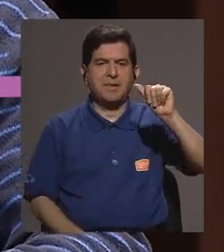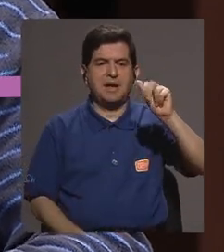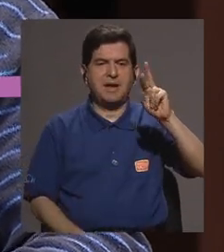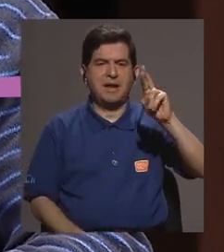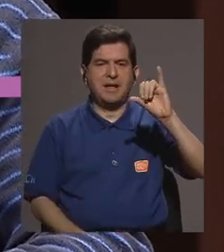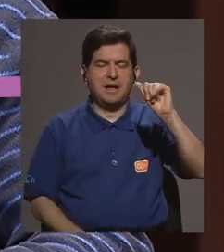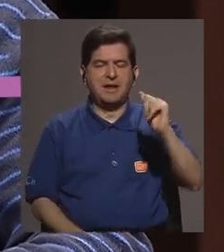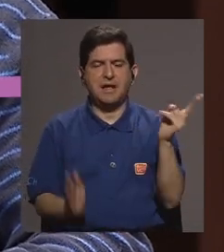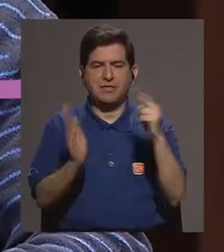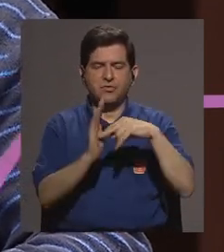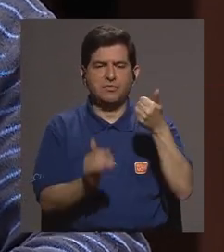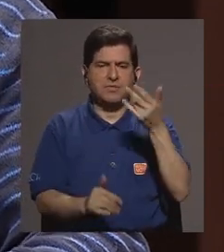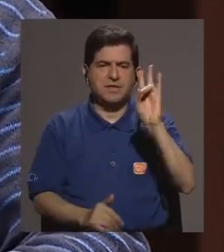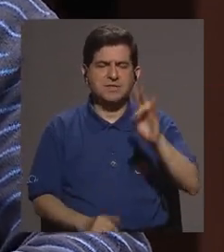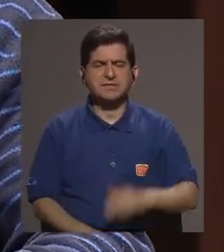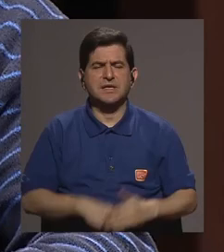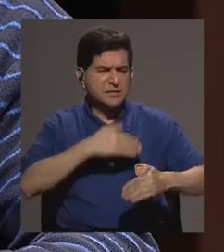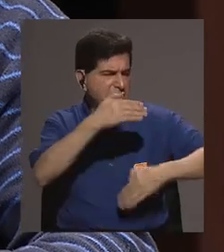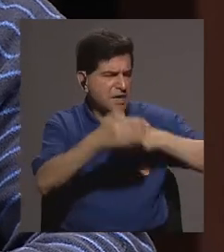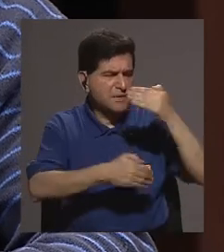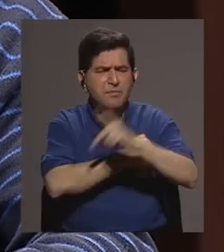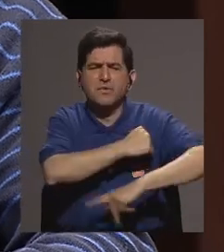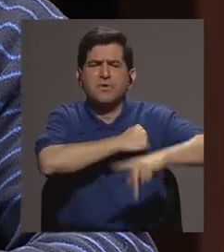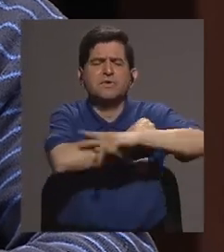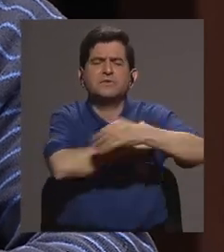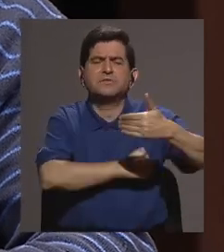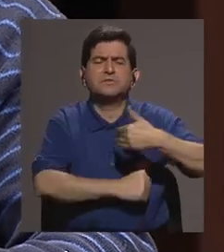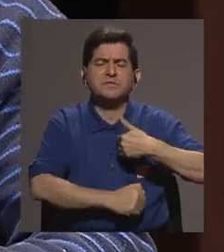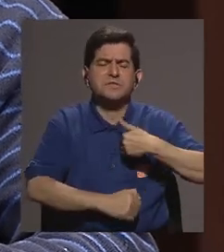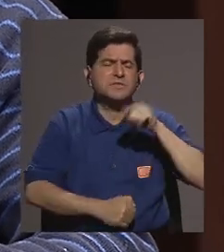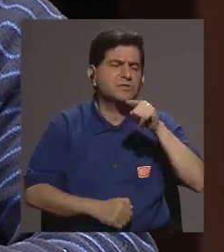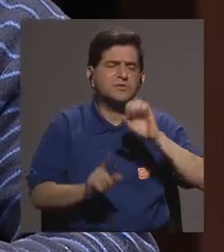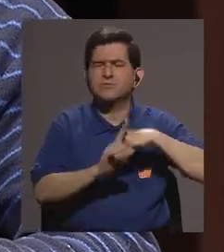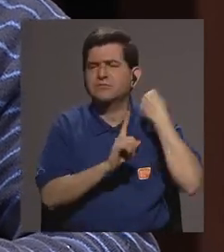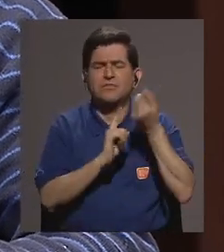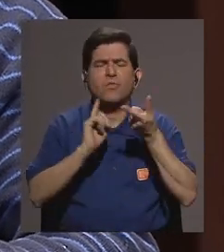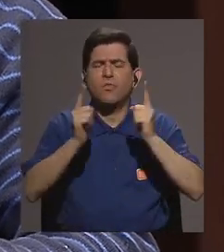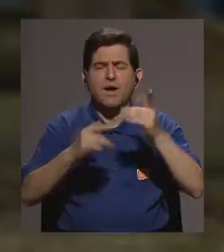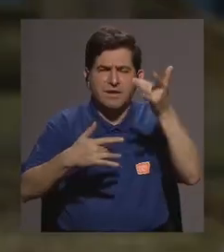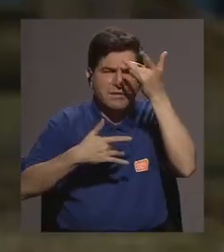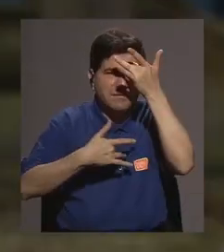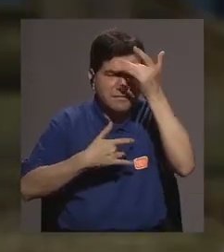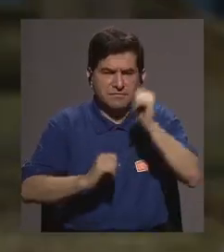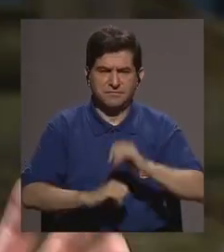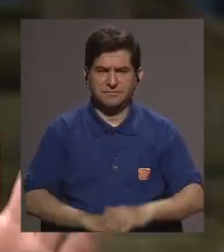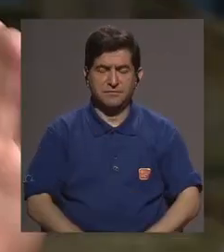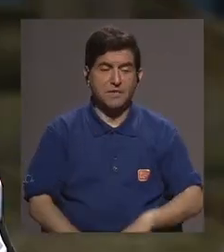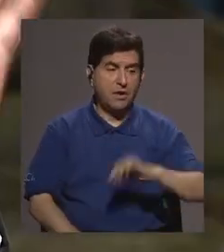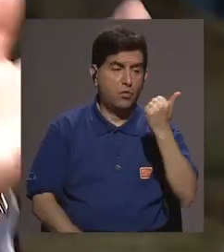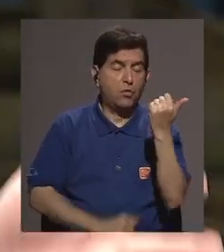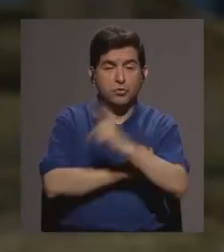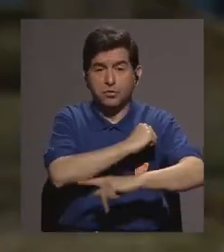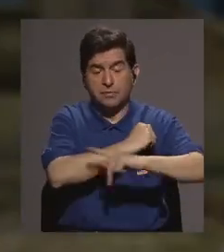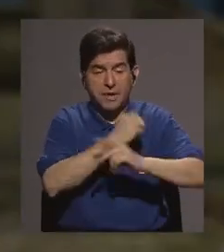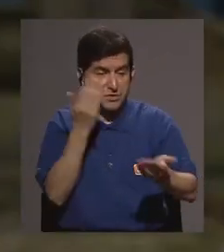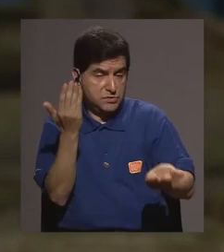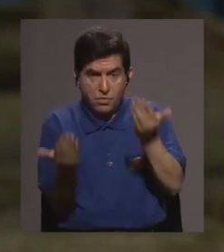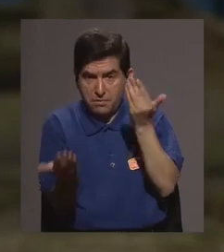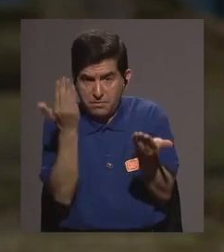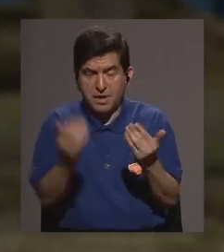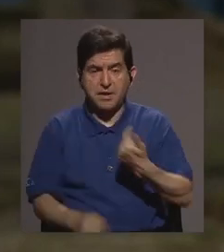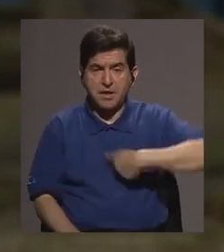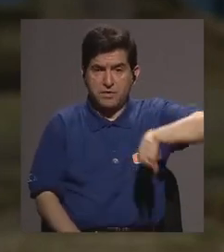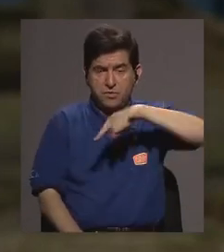el 2017 que comportamiento tuvo en nuestro país el tema de la malaria bueno mira con relación a otros países